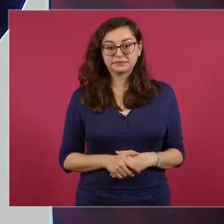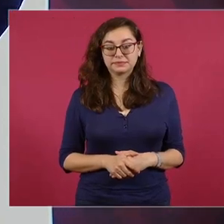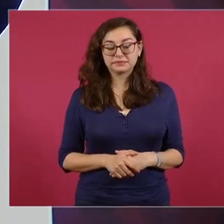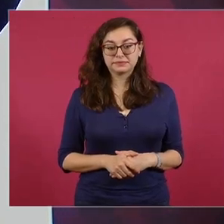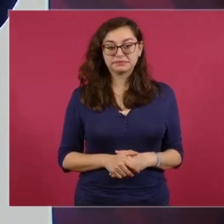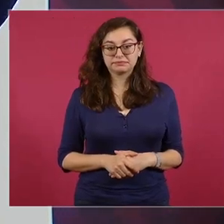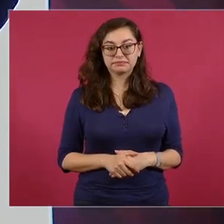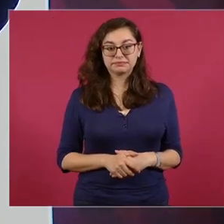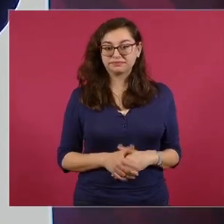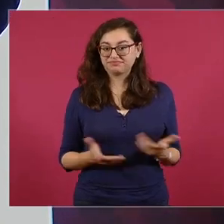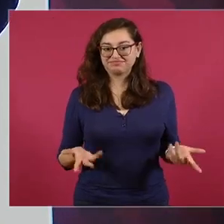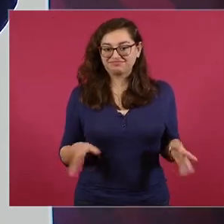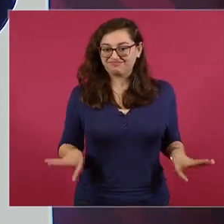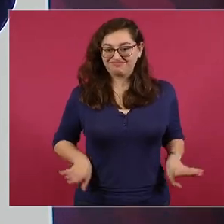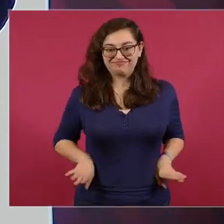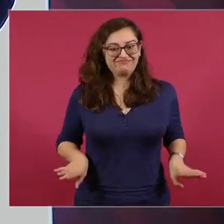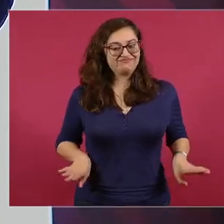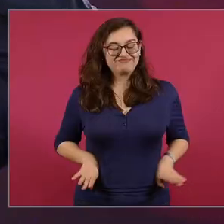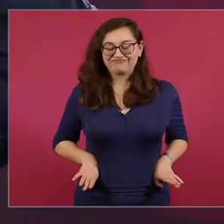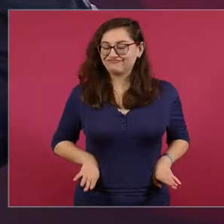esto no les ayuda